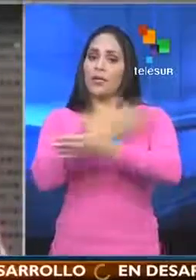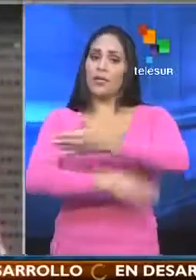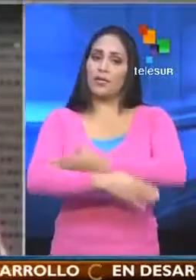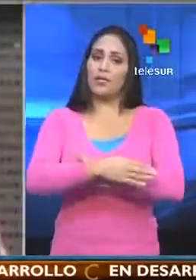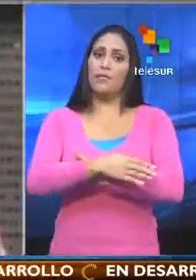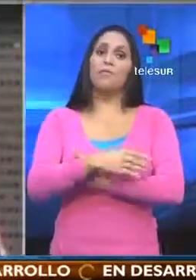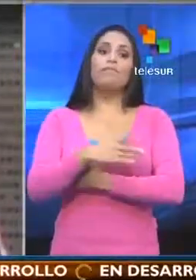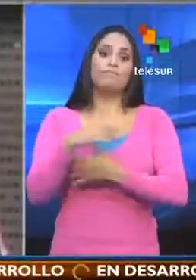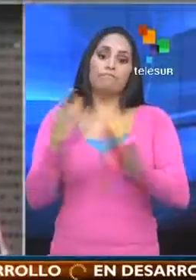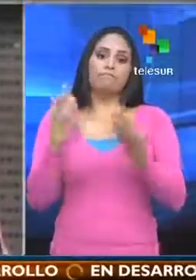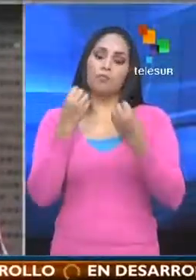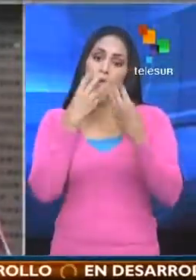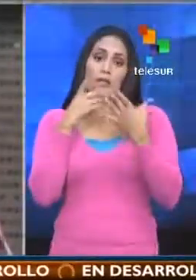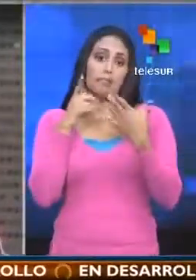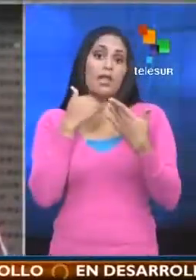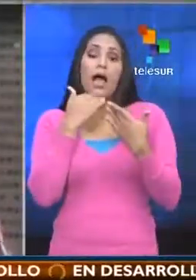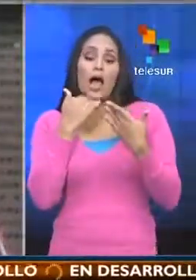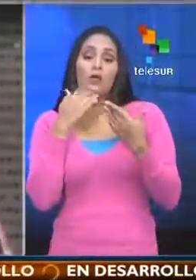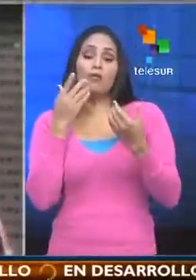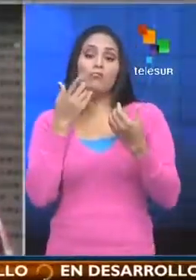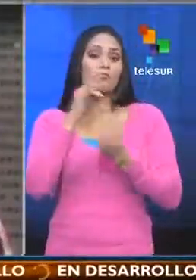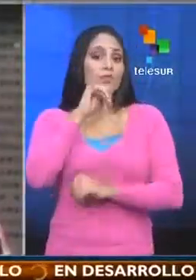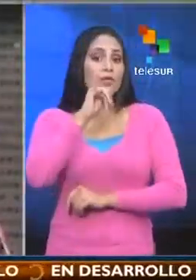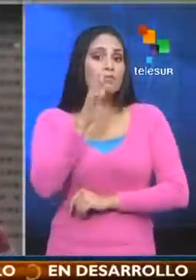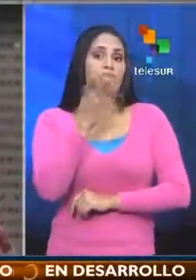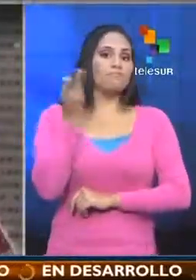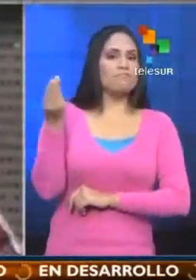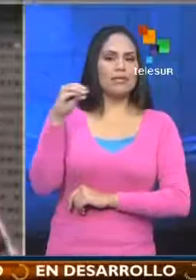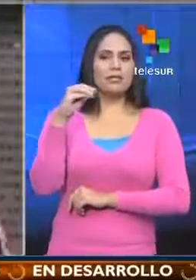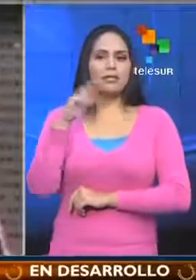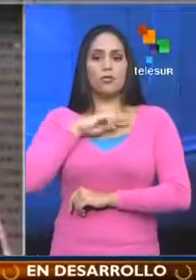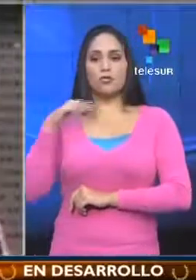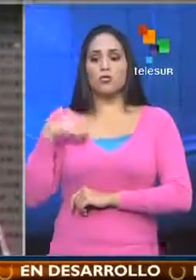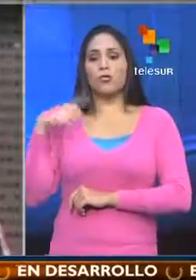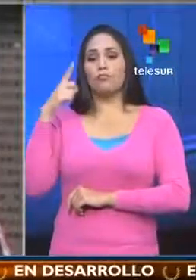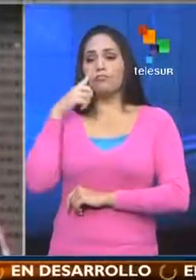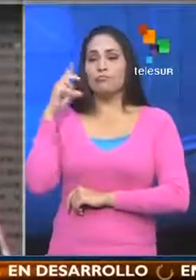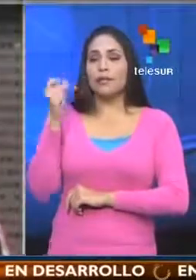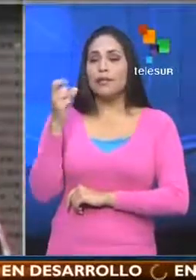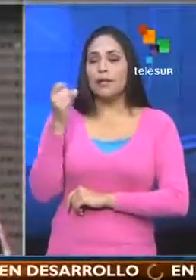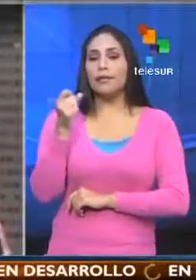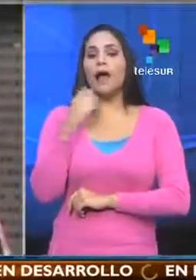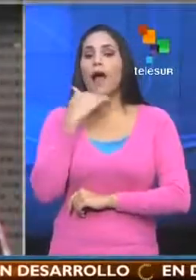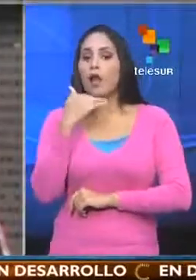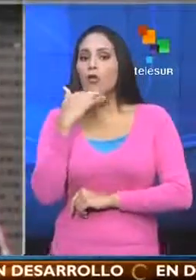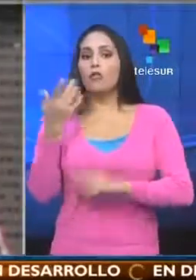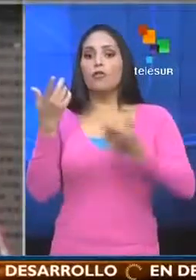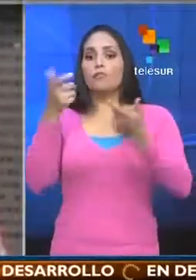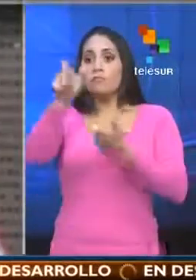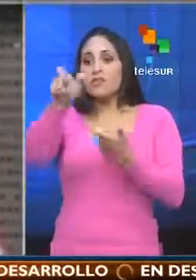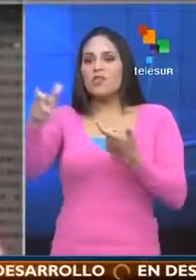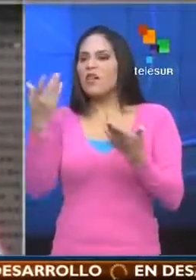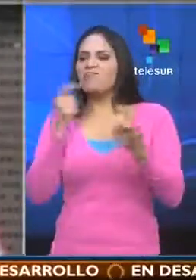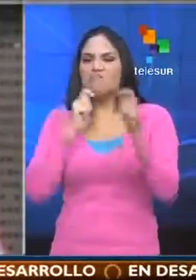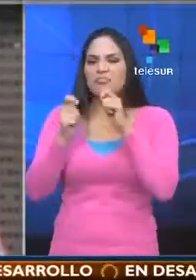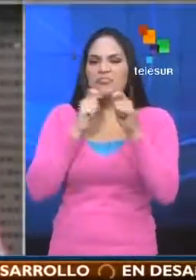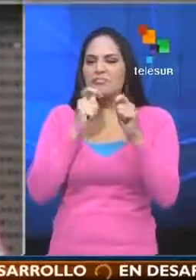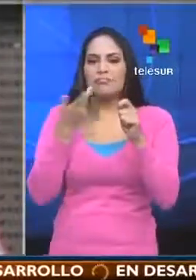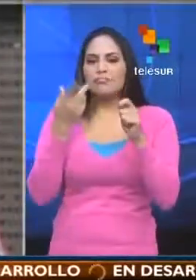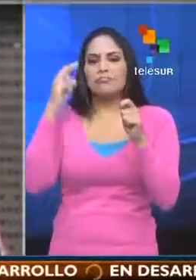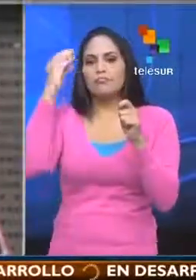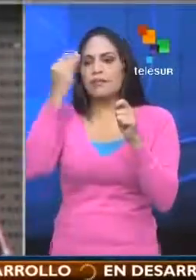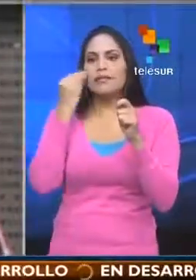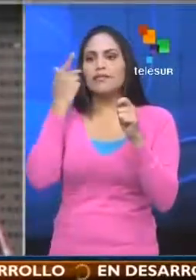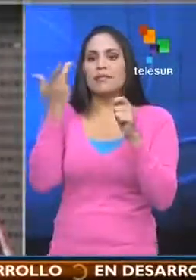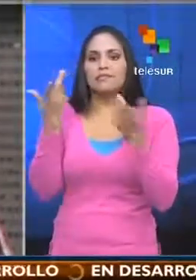Y bueno, esta es la información que se produce a esta hora. Estaremos, digámoslo, midiendo a la opinión pública, trayéndole reacciones acerca de